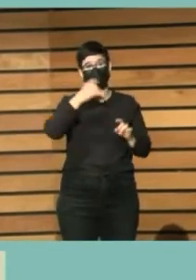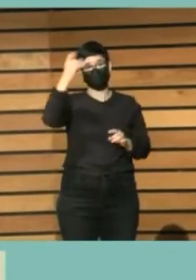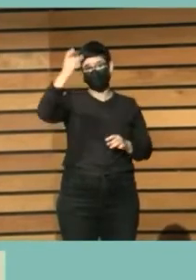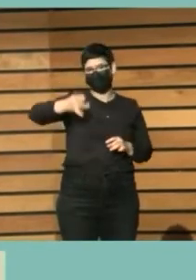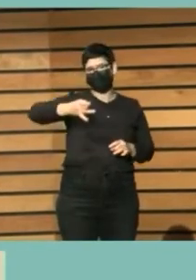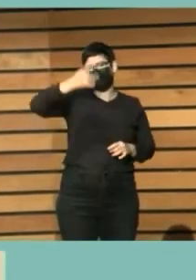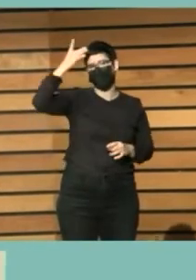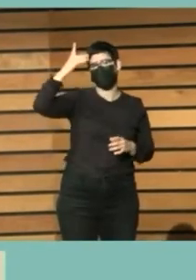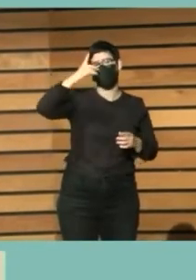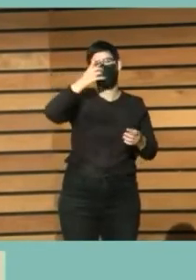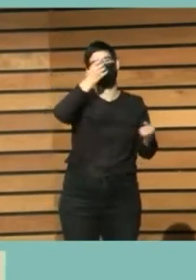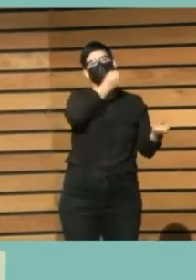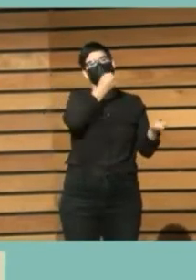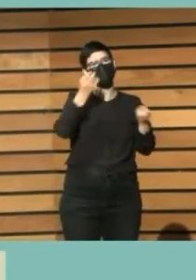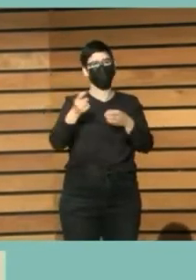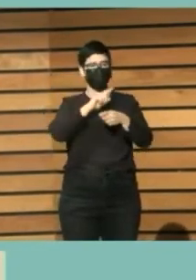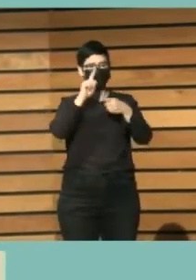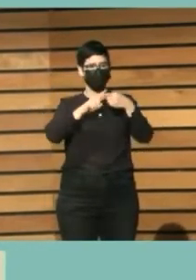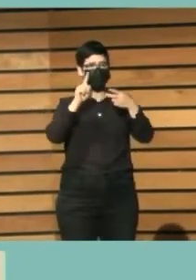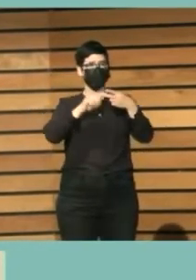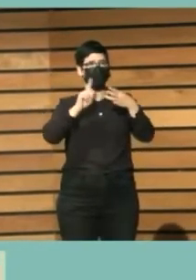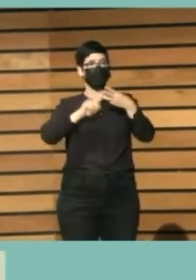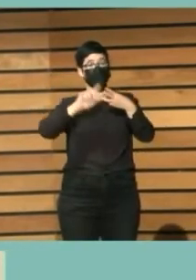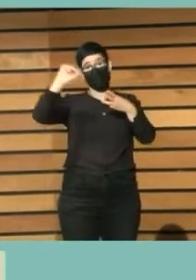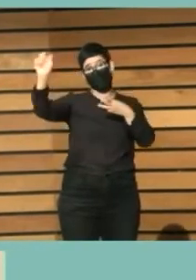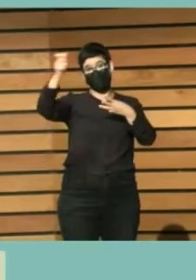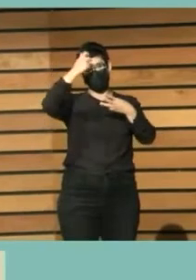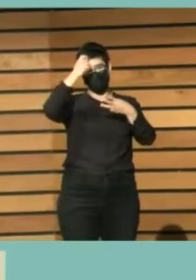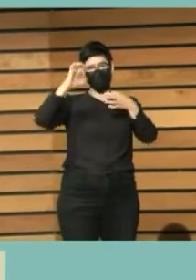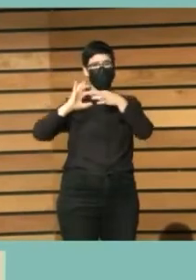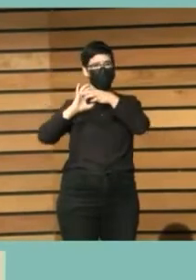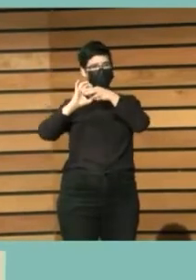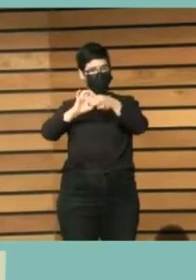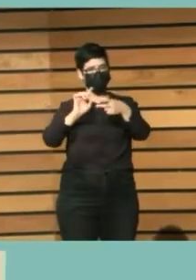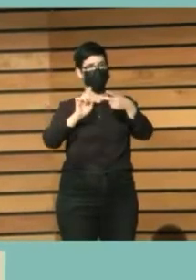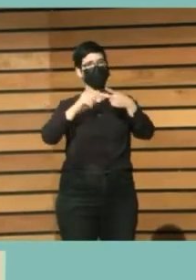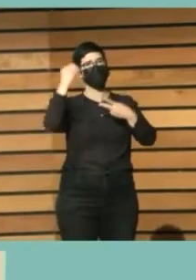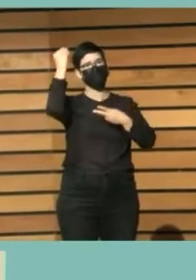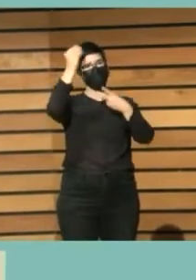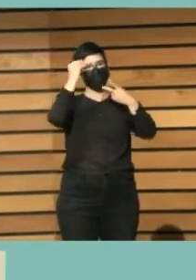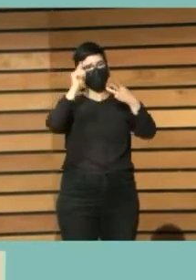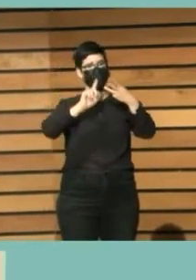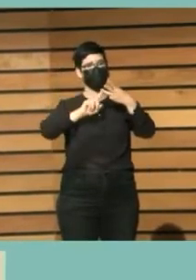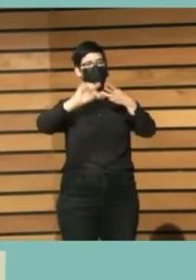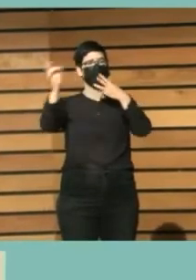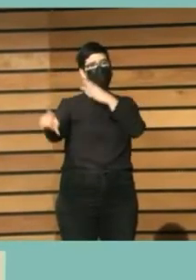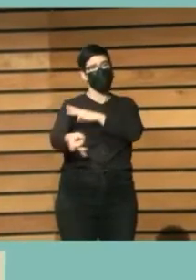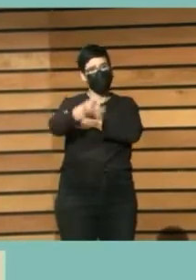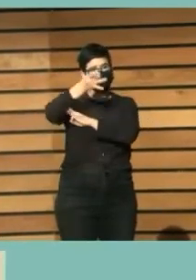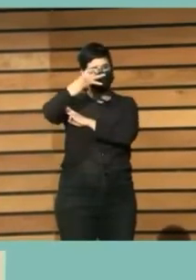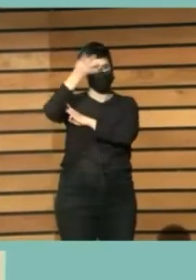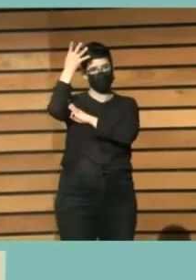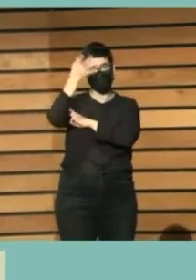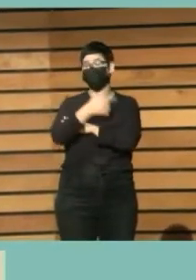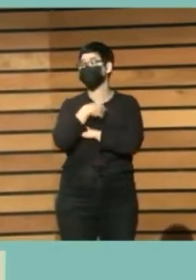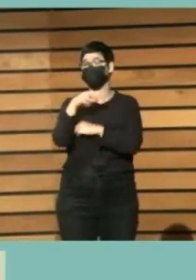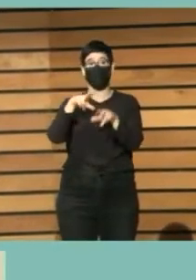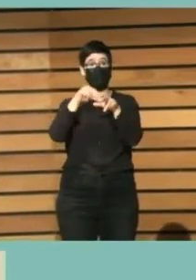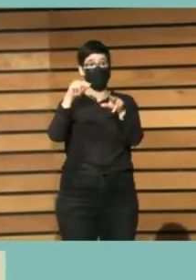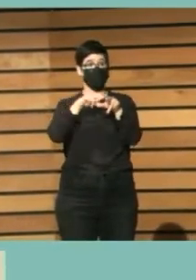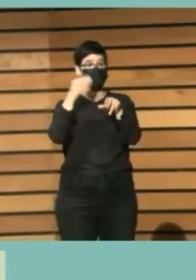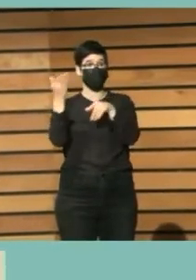tres conceptos que son conectar, pensar y crear. Y el vídeo que os presento a continuación hace una